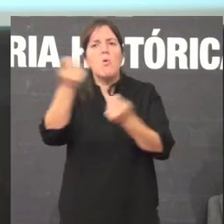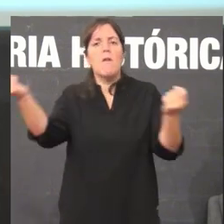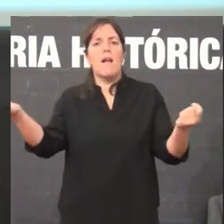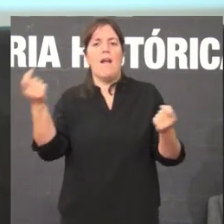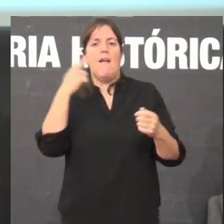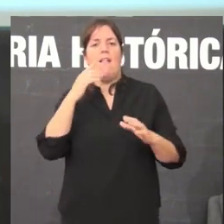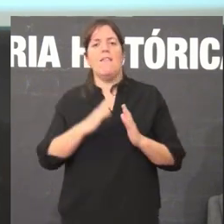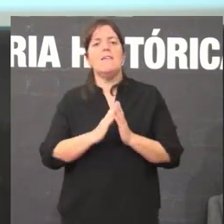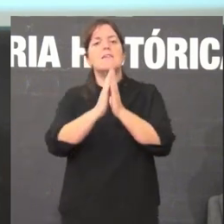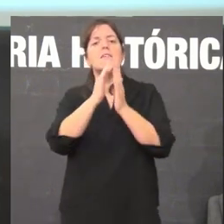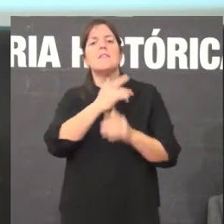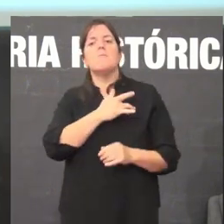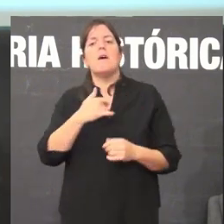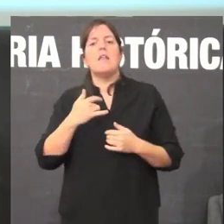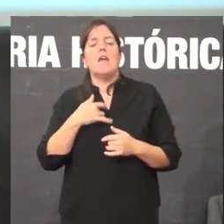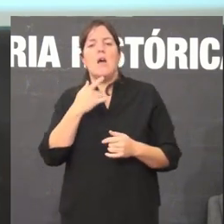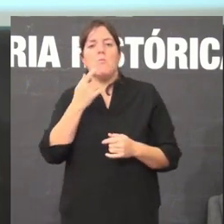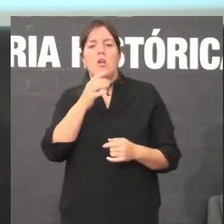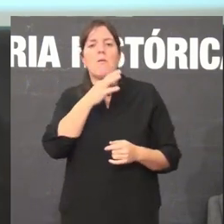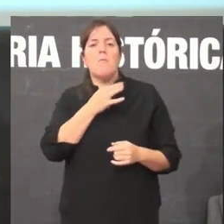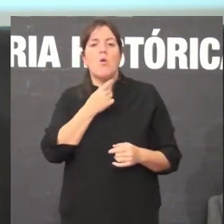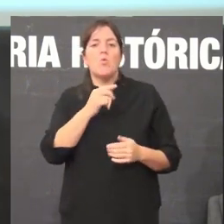extravaganza e mal gusto de hacer poesía en galego